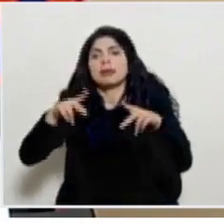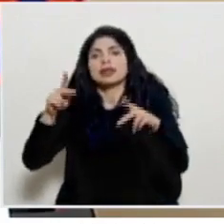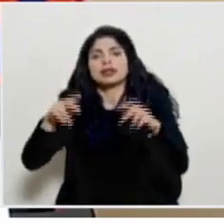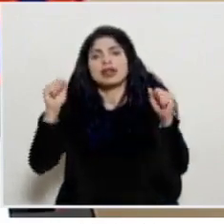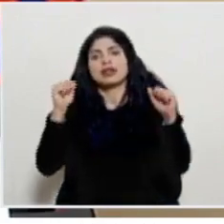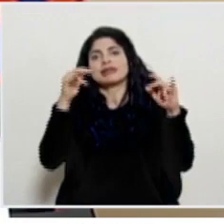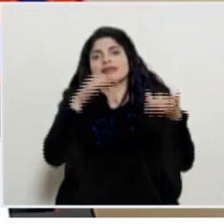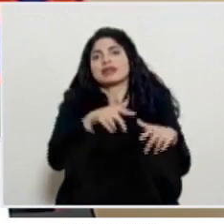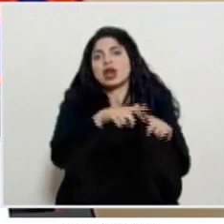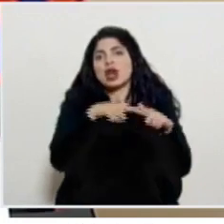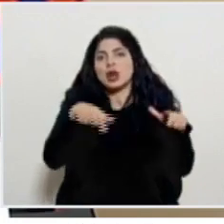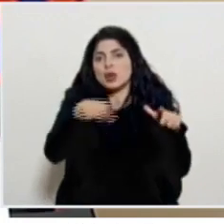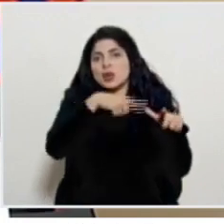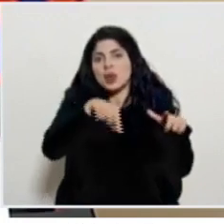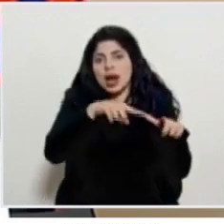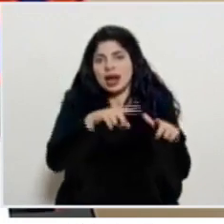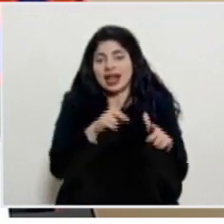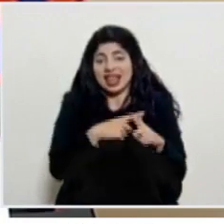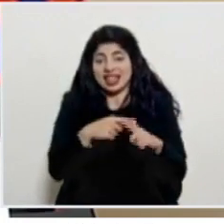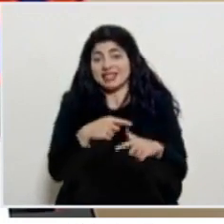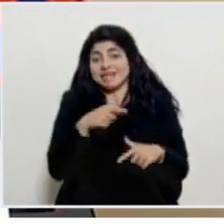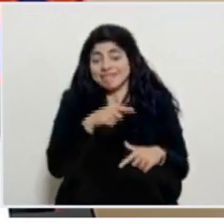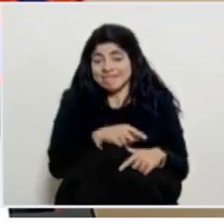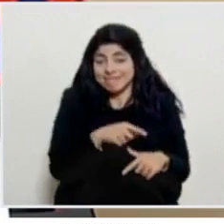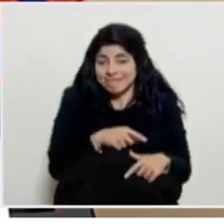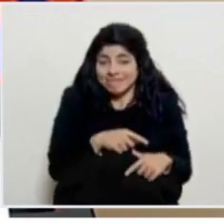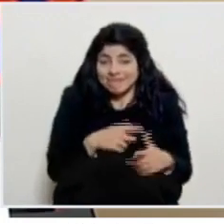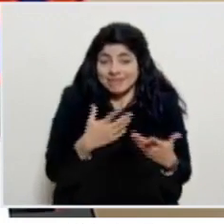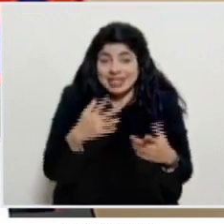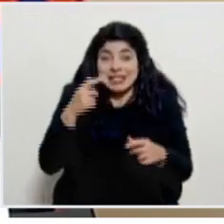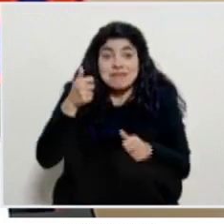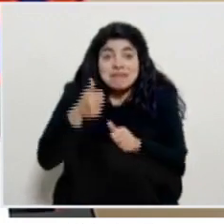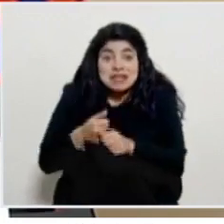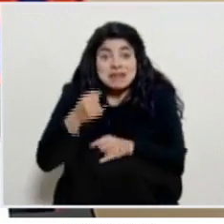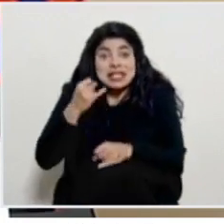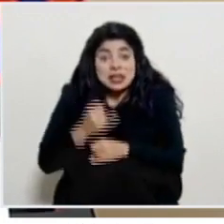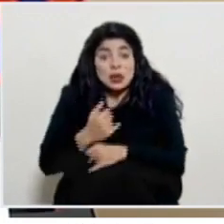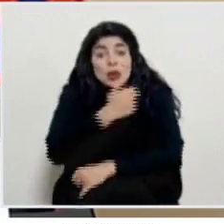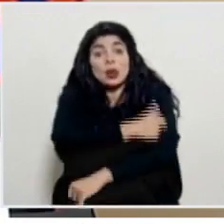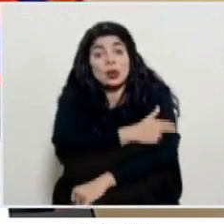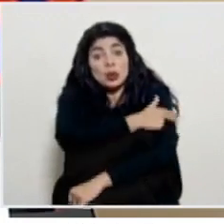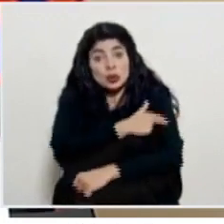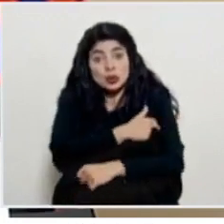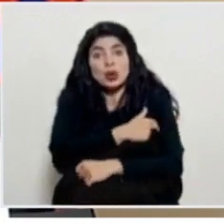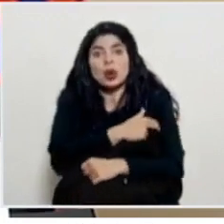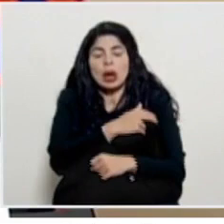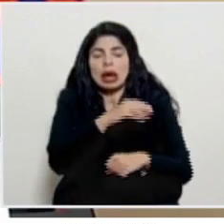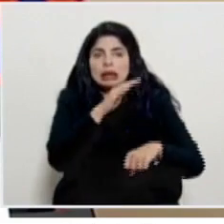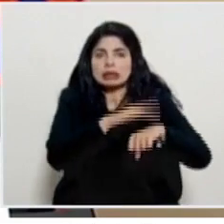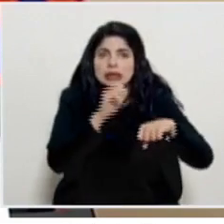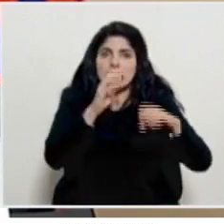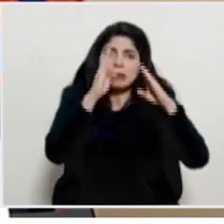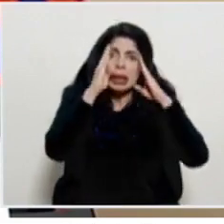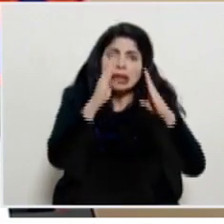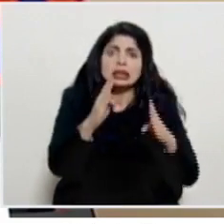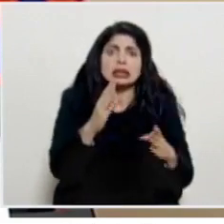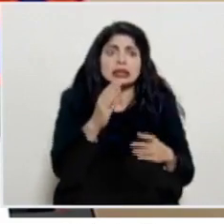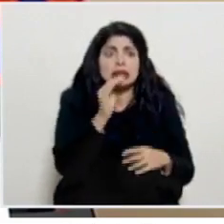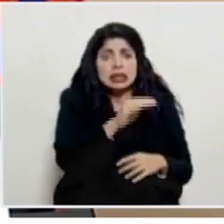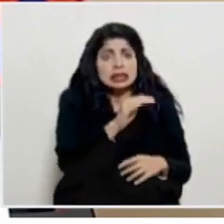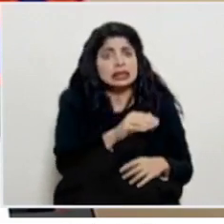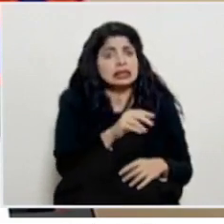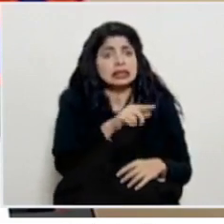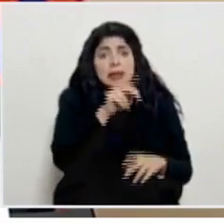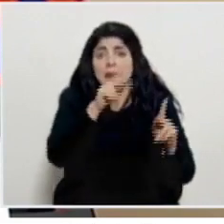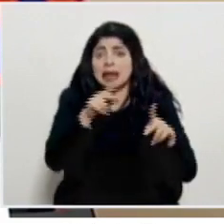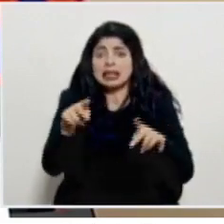a estar en ese espacio eso incluso hasta en las instituciones como la Cruz Roja Costa Vicente se hecho el llamado vehemente a